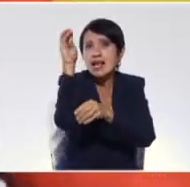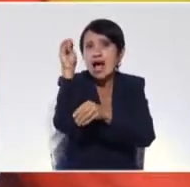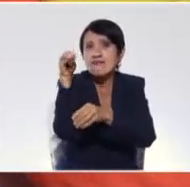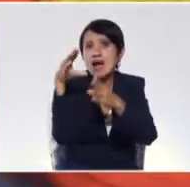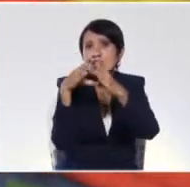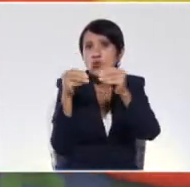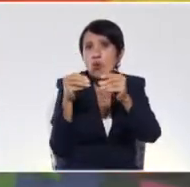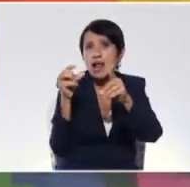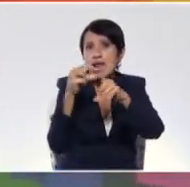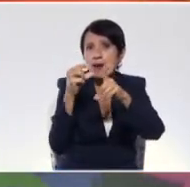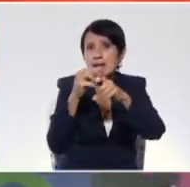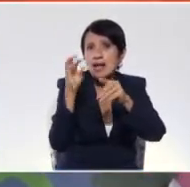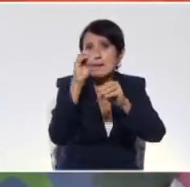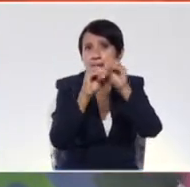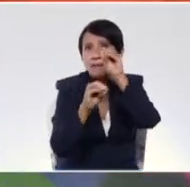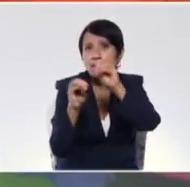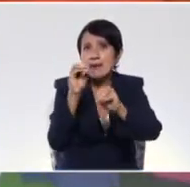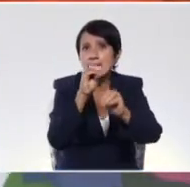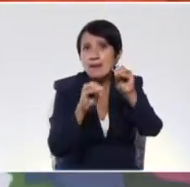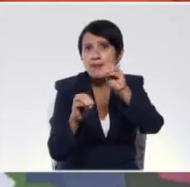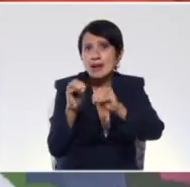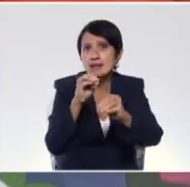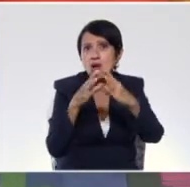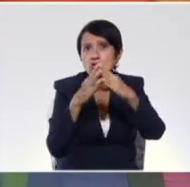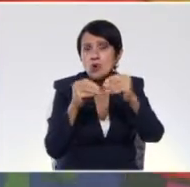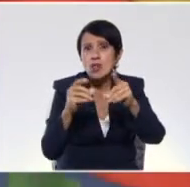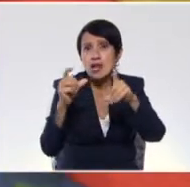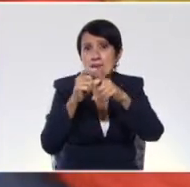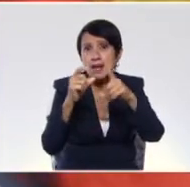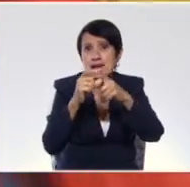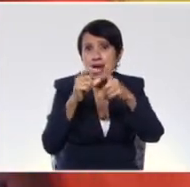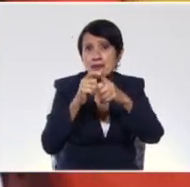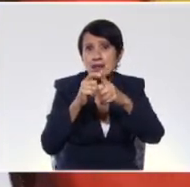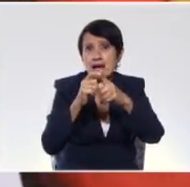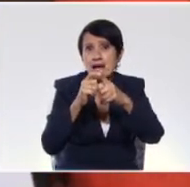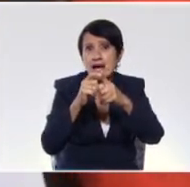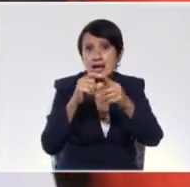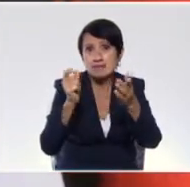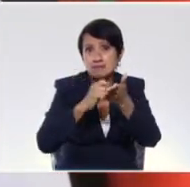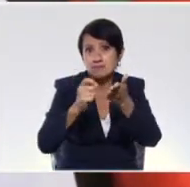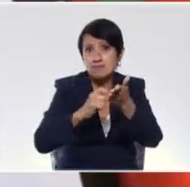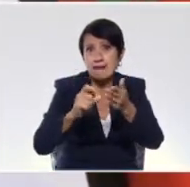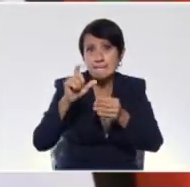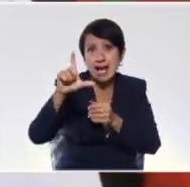todas las letras, permiso, están en mayúscula. aquí,